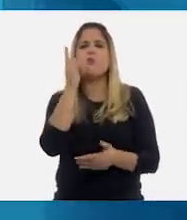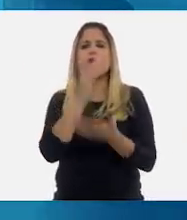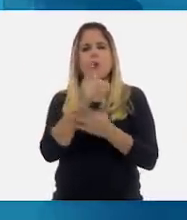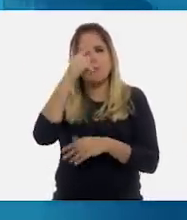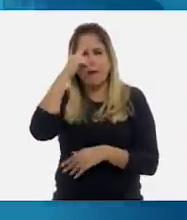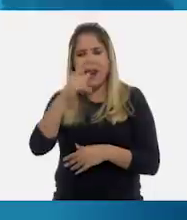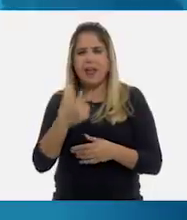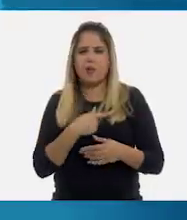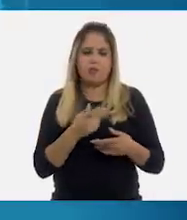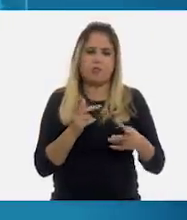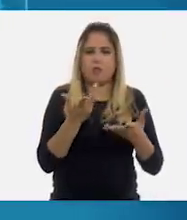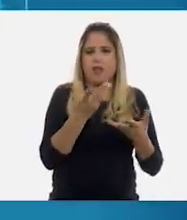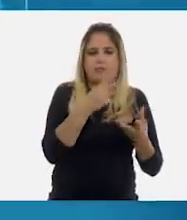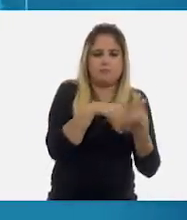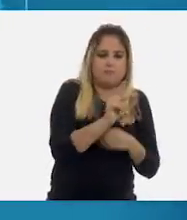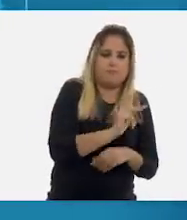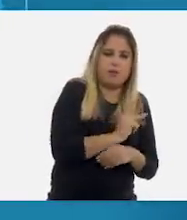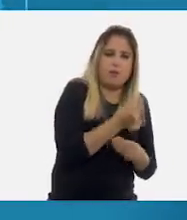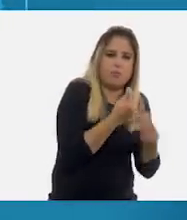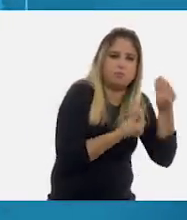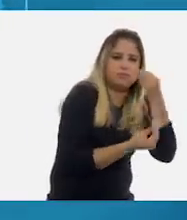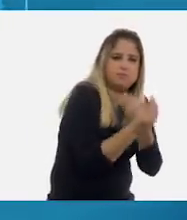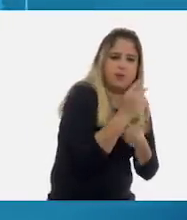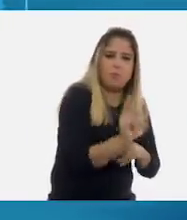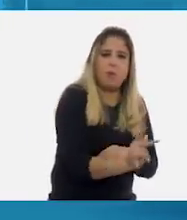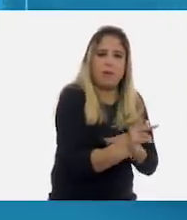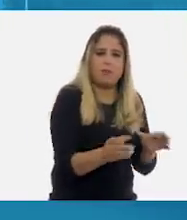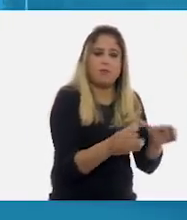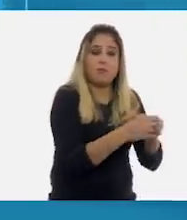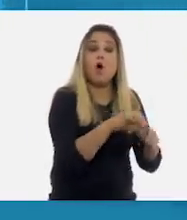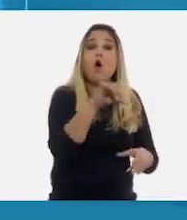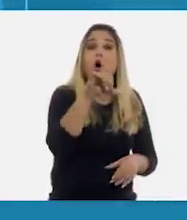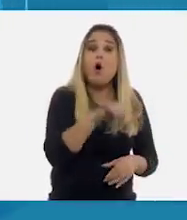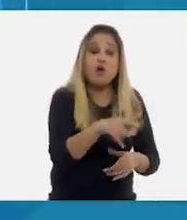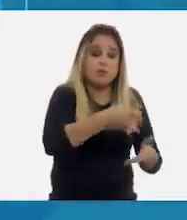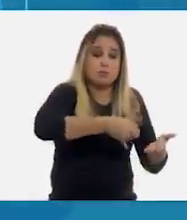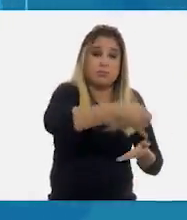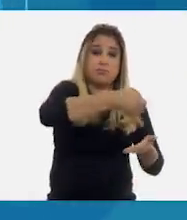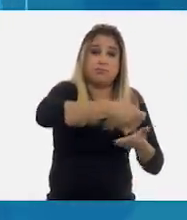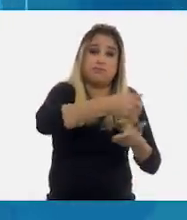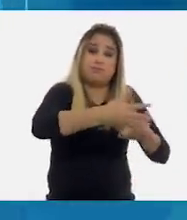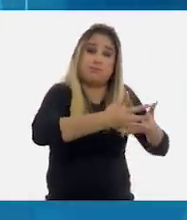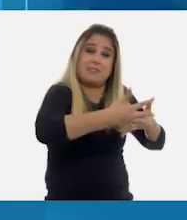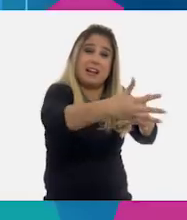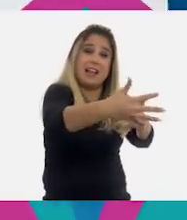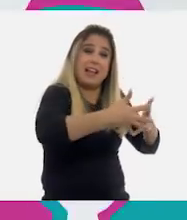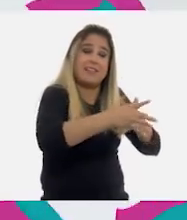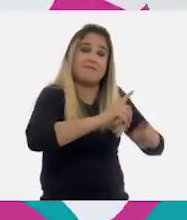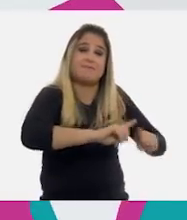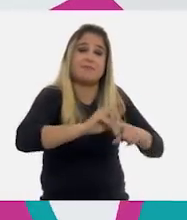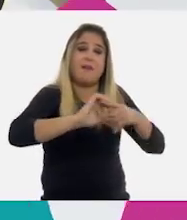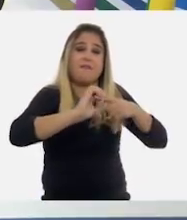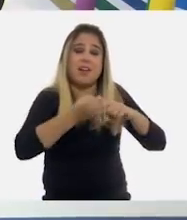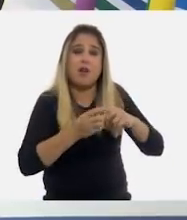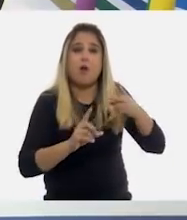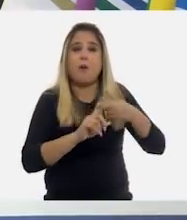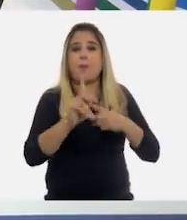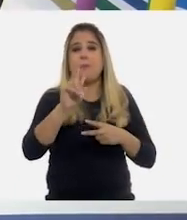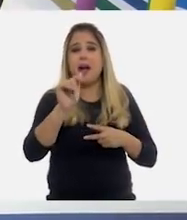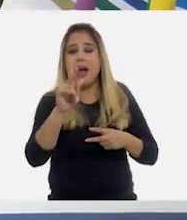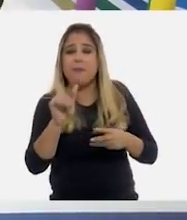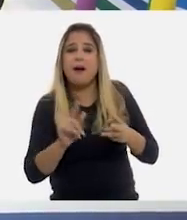el consumo personal, era solamente de ellos, de la población. Hoy desarrollan cultivos de leguminosas, papas,